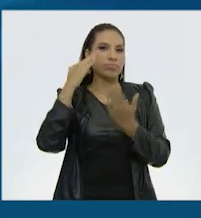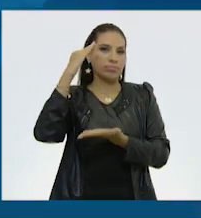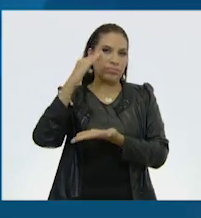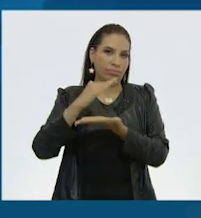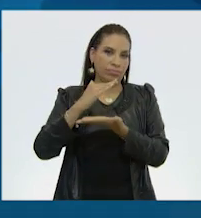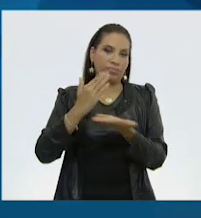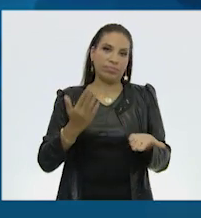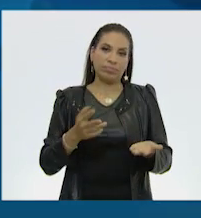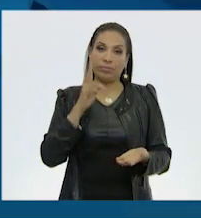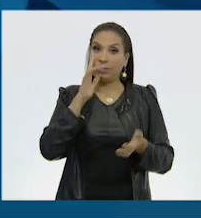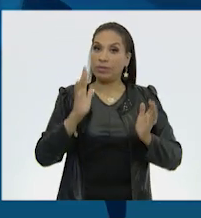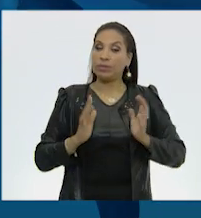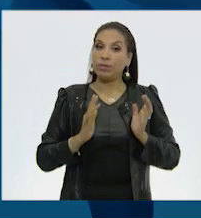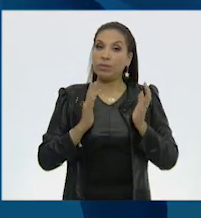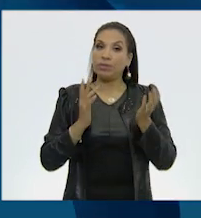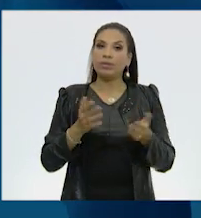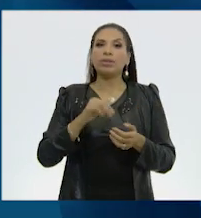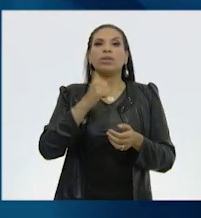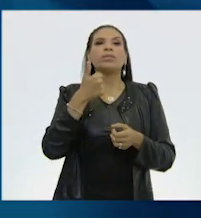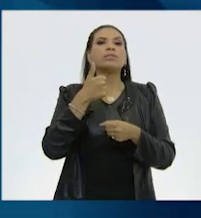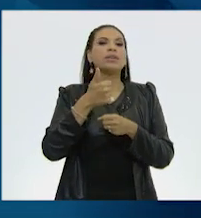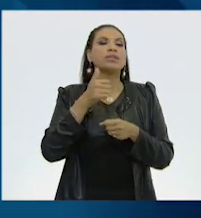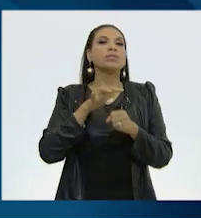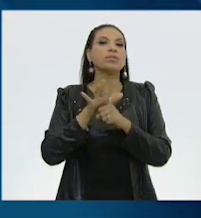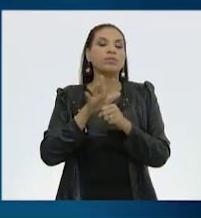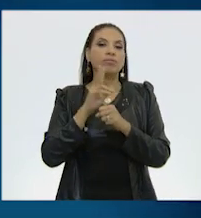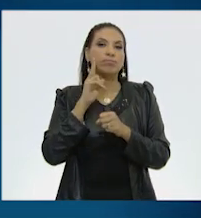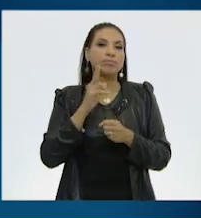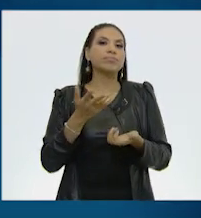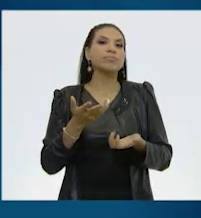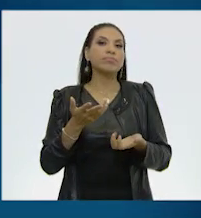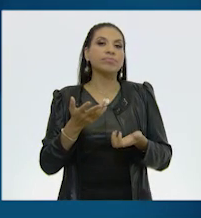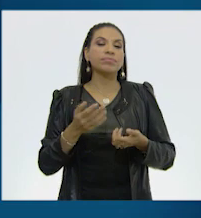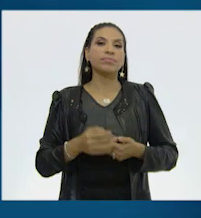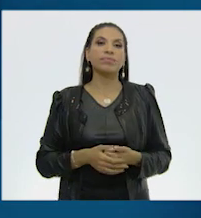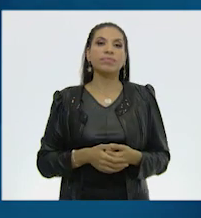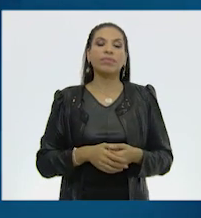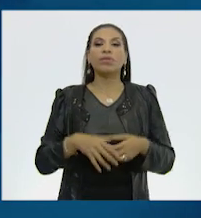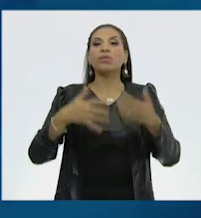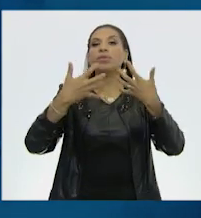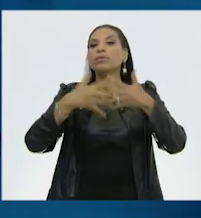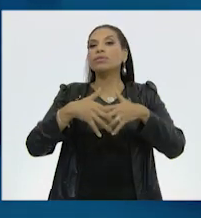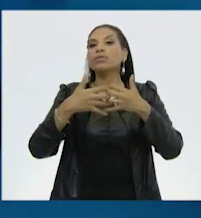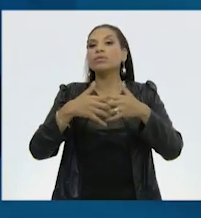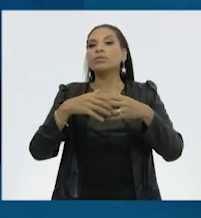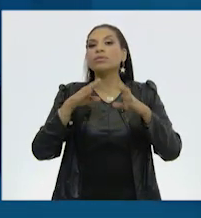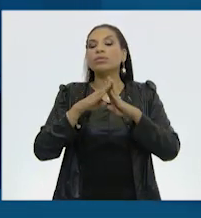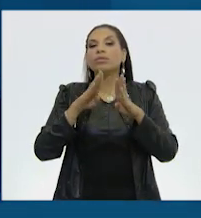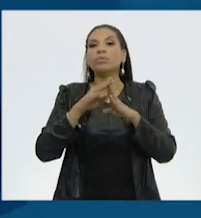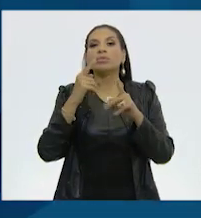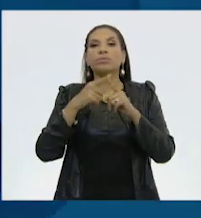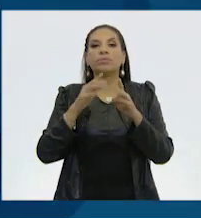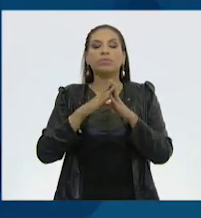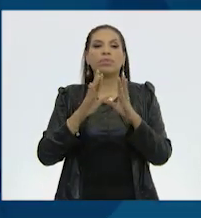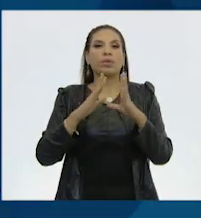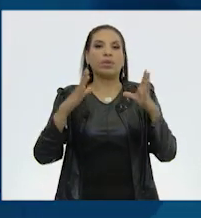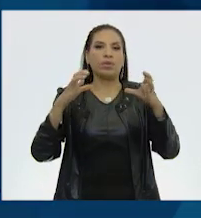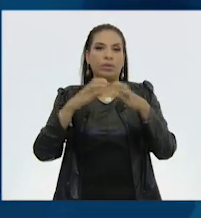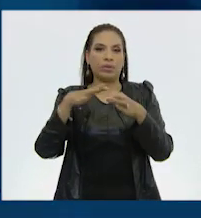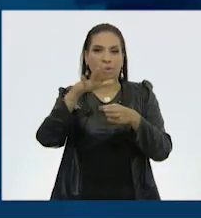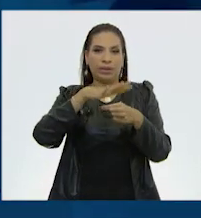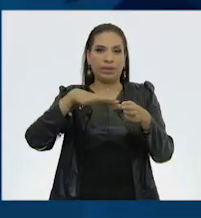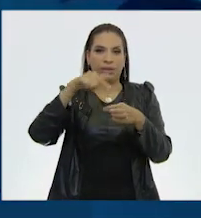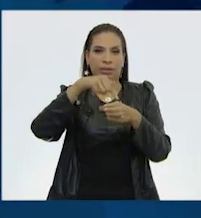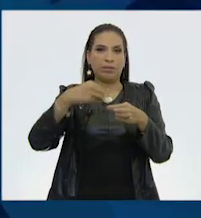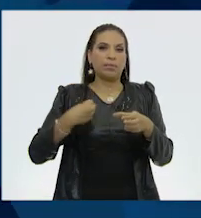Ah, ¿verdad? ¿Sorpresa? Y punto seis... Sí, ese también es una sorpresa, profesor. Funcionan como pequeños ecosistemas donde